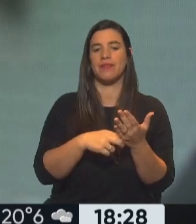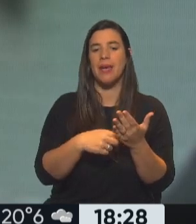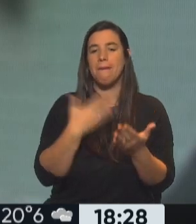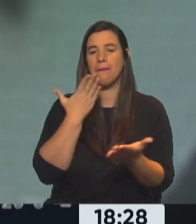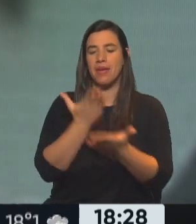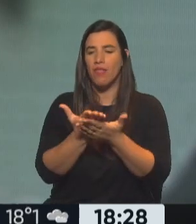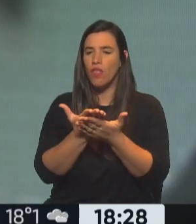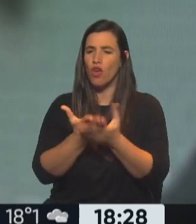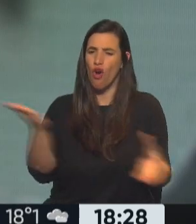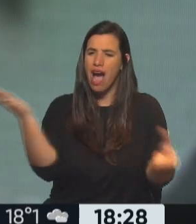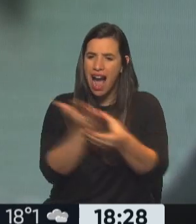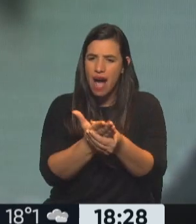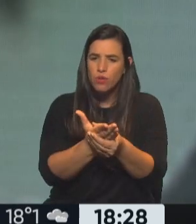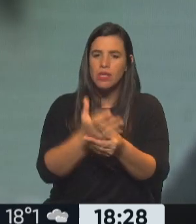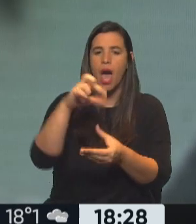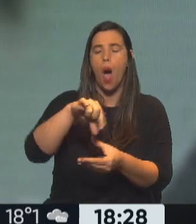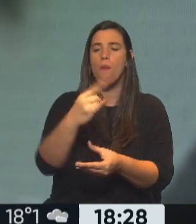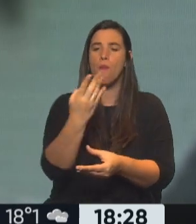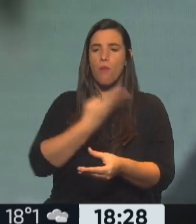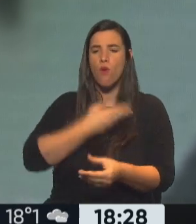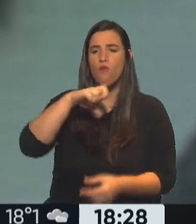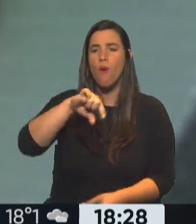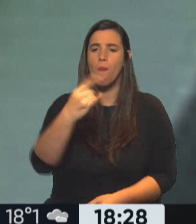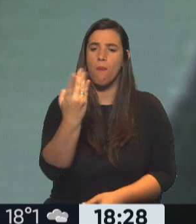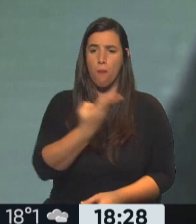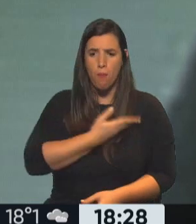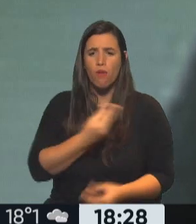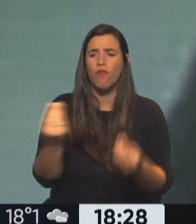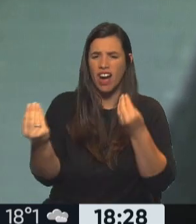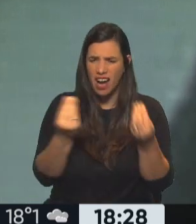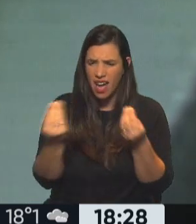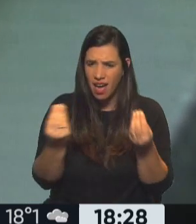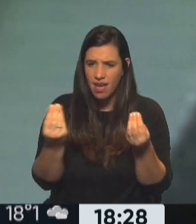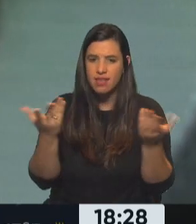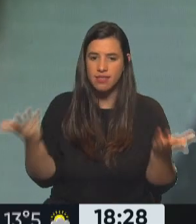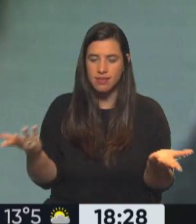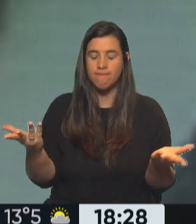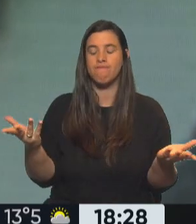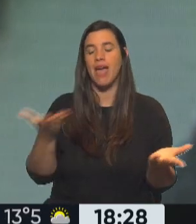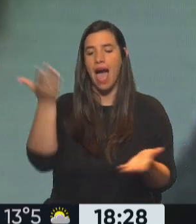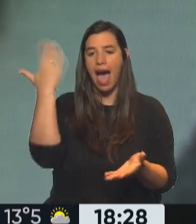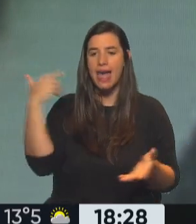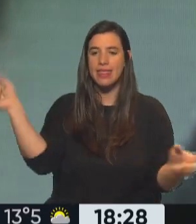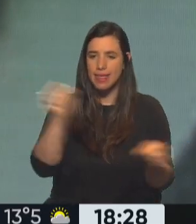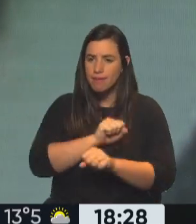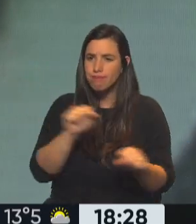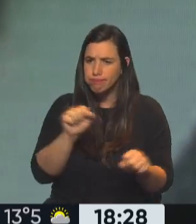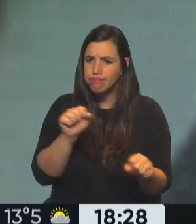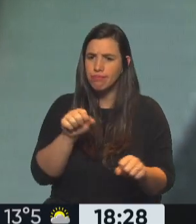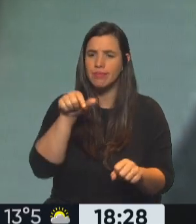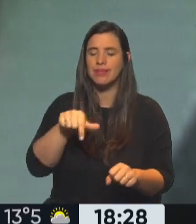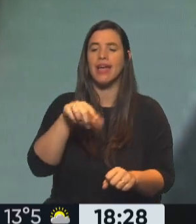completa de la causa Puff Puff. ¿Qué es la causa Puff Puff? Cuando estalló el escándalo del falso abogado Marcelo D'Alessio,